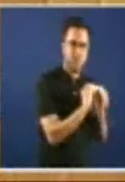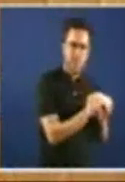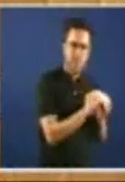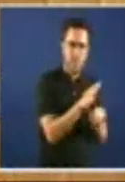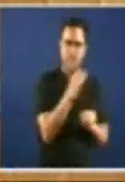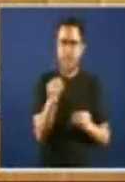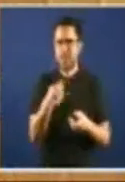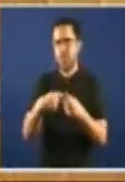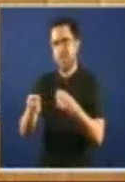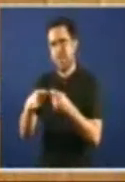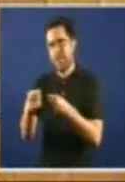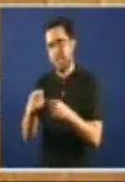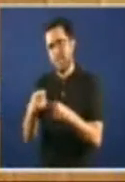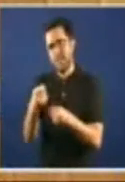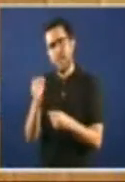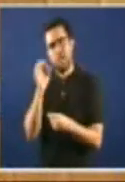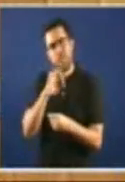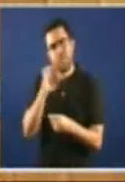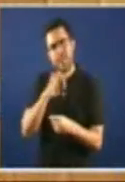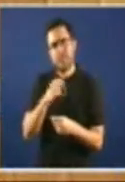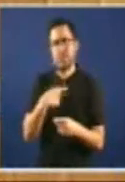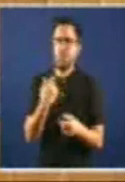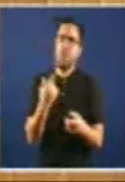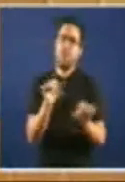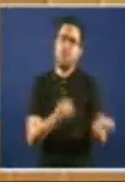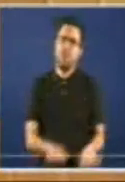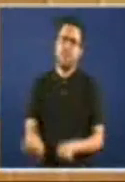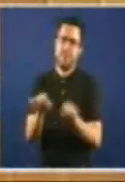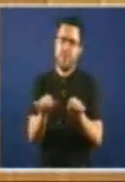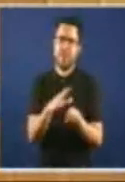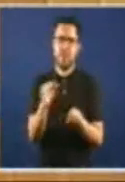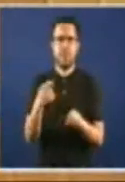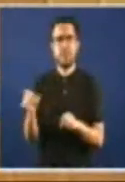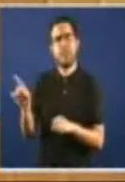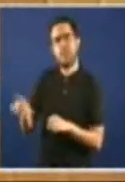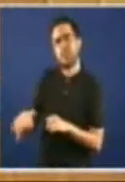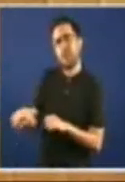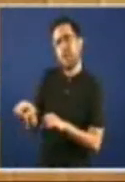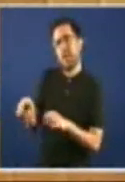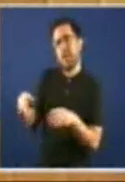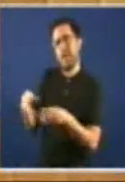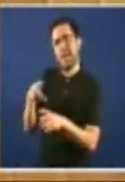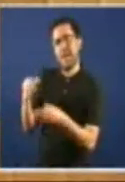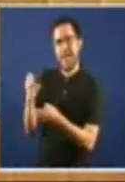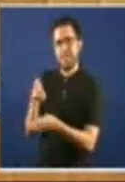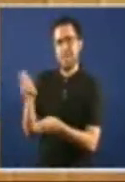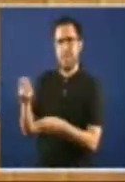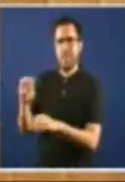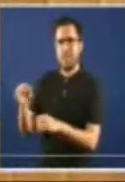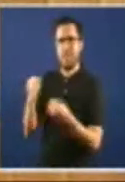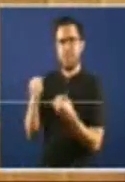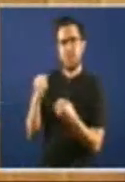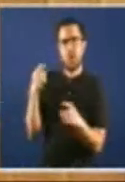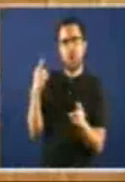Partido Popular Tambén Vota Contra Na amenda 21 Ni vai apoiar O Partido Popular Fiscalizar As asudas Concedidas